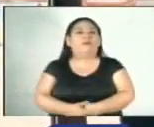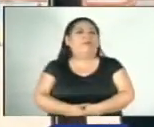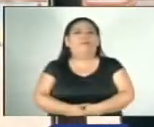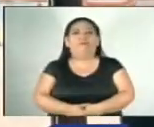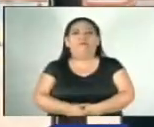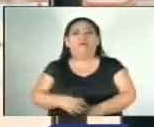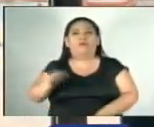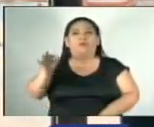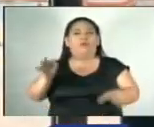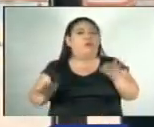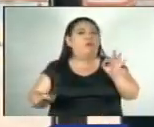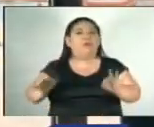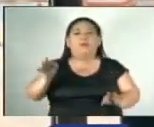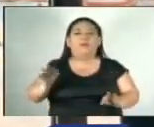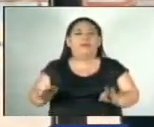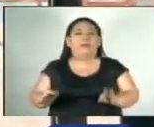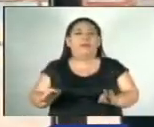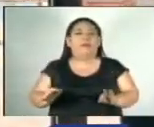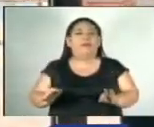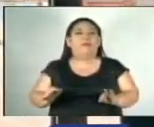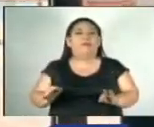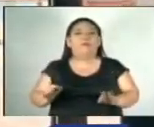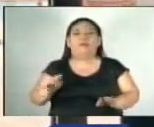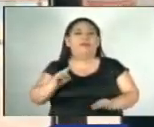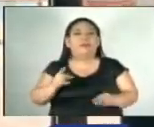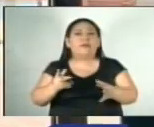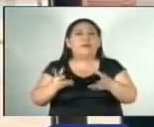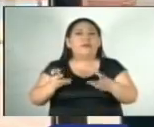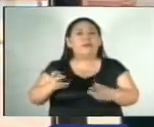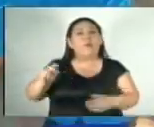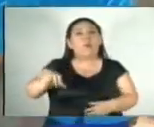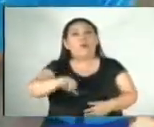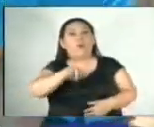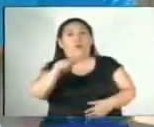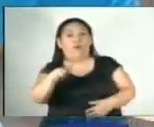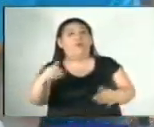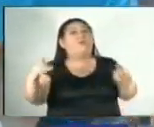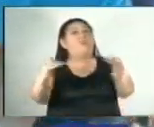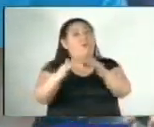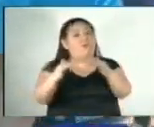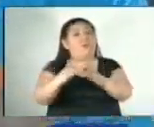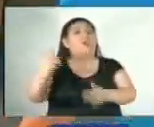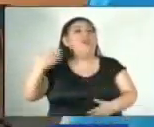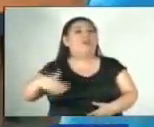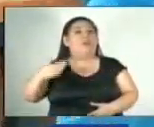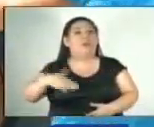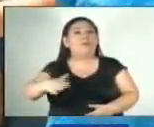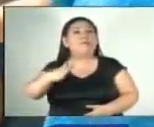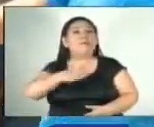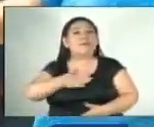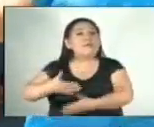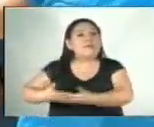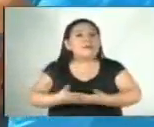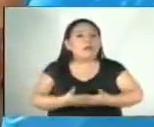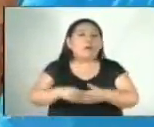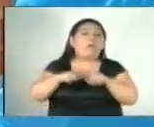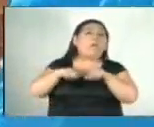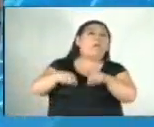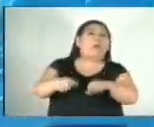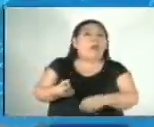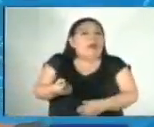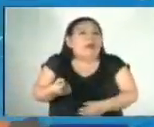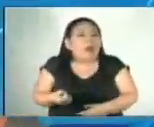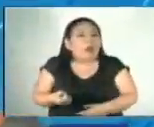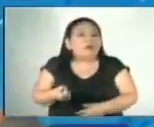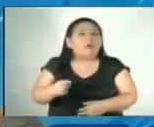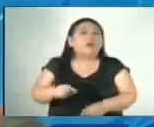justicia porque no queremos que otras personas pasen lo que nosotros pasamos. Mi hijo estuvo a punto de morir, estuvo